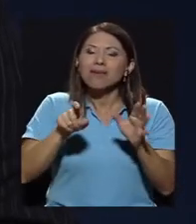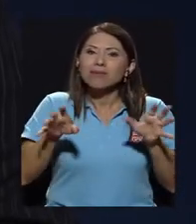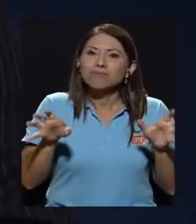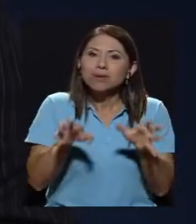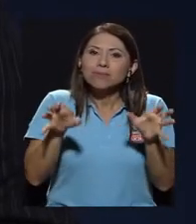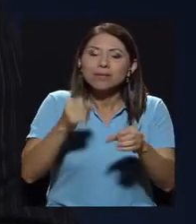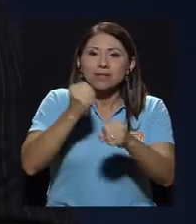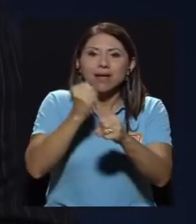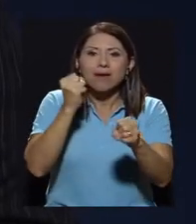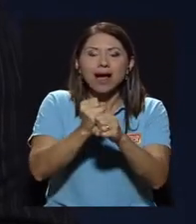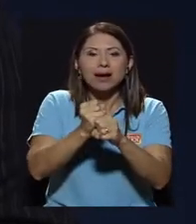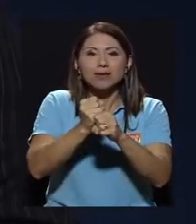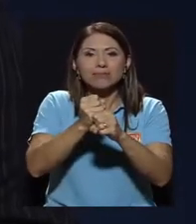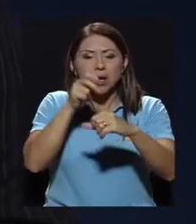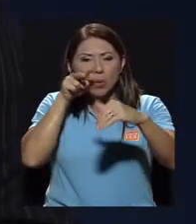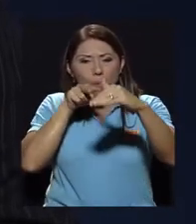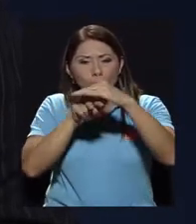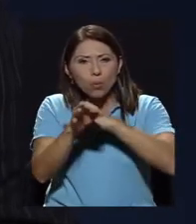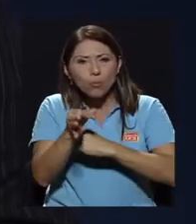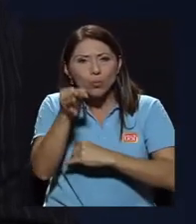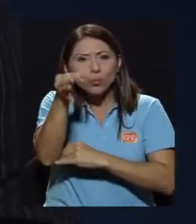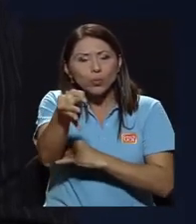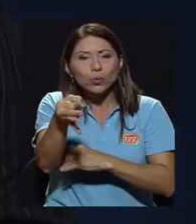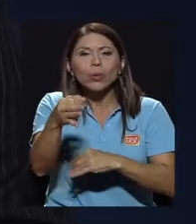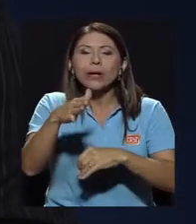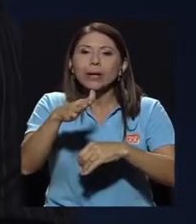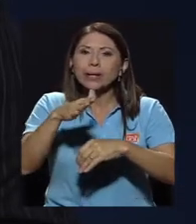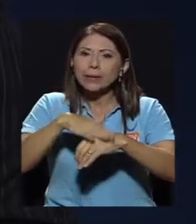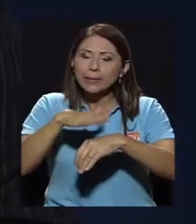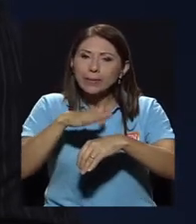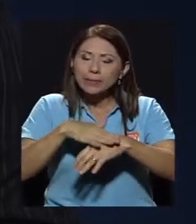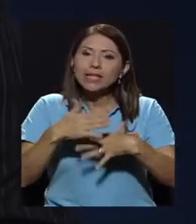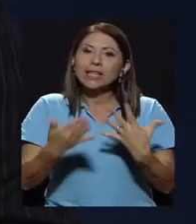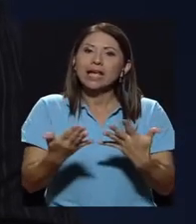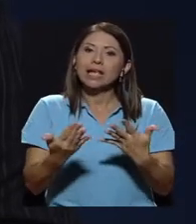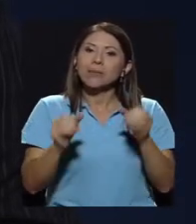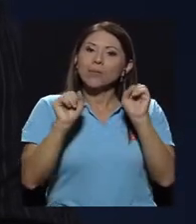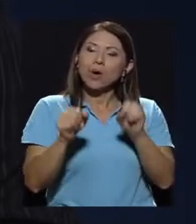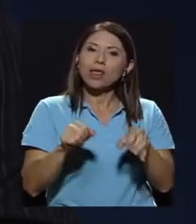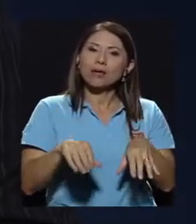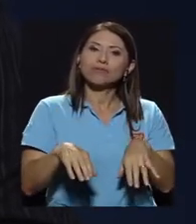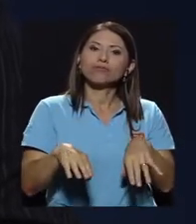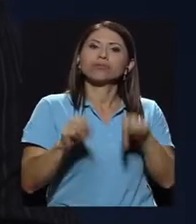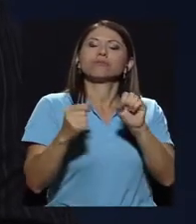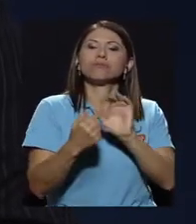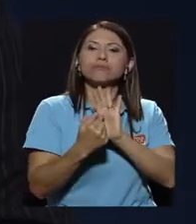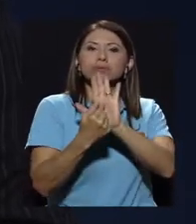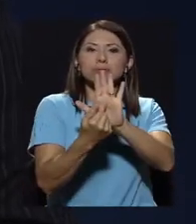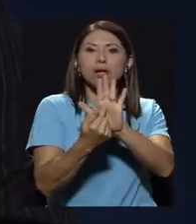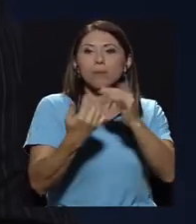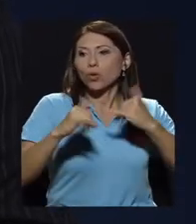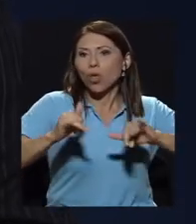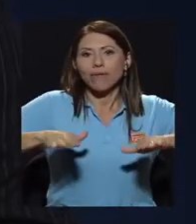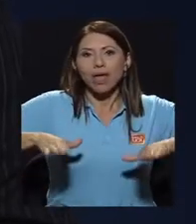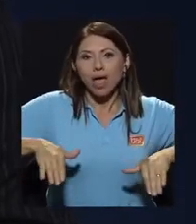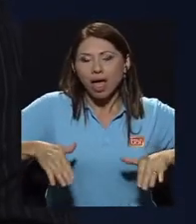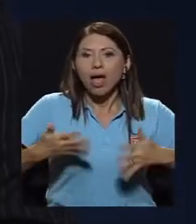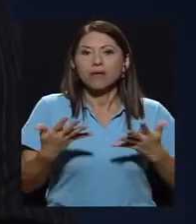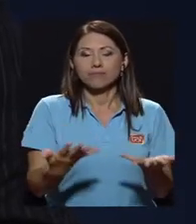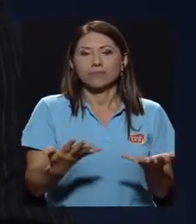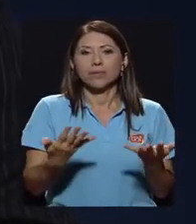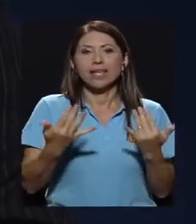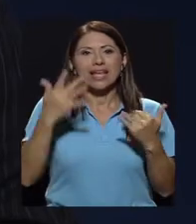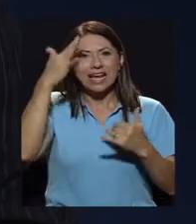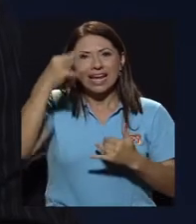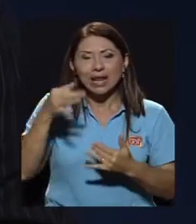desde una perspectiva futuro que verdaderamente les permita que haya reivindicaciones. Esas reivindicaciones todavía no se dan, y creo